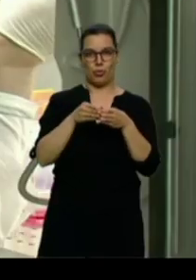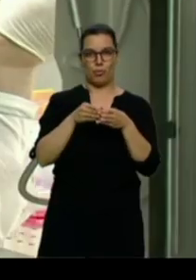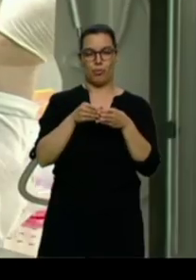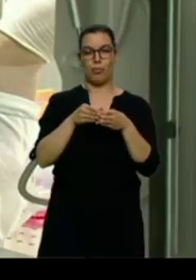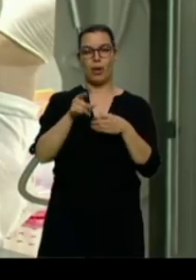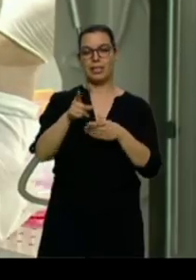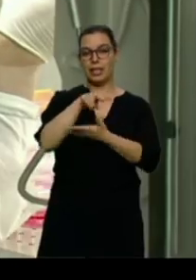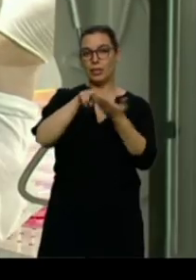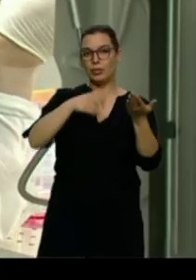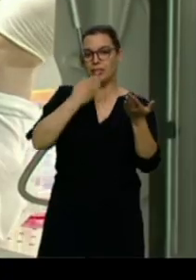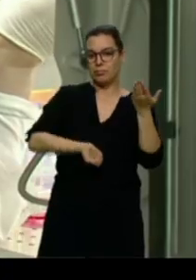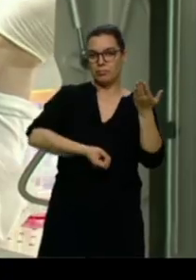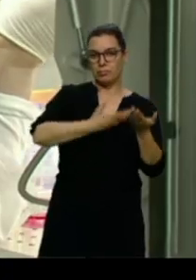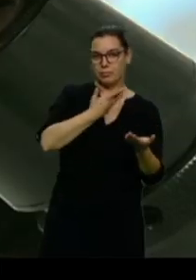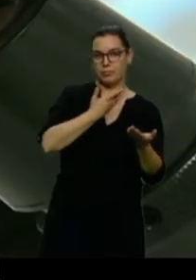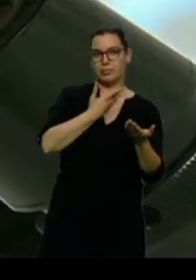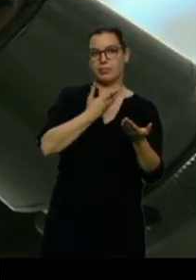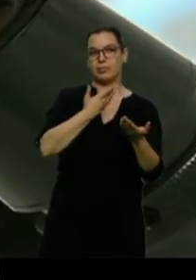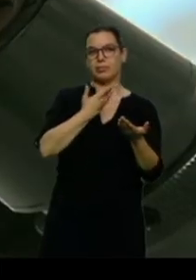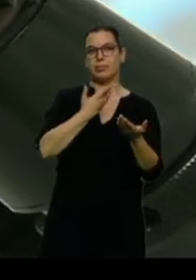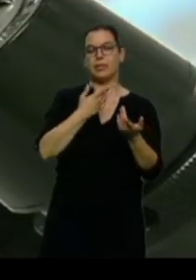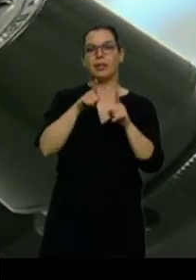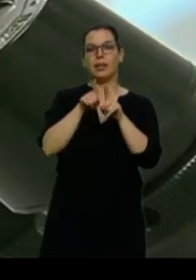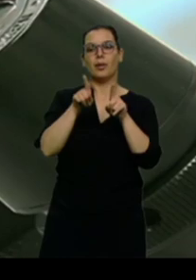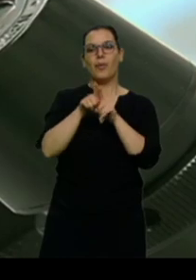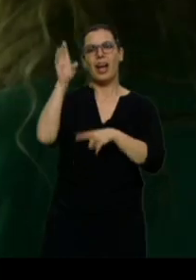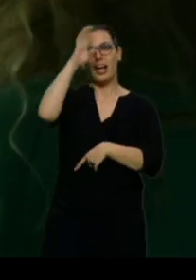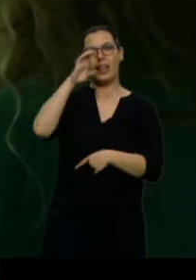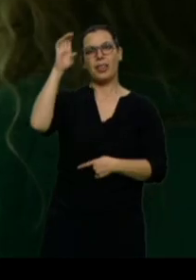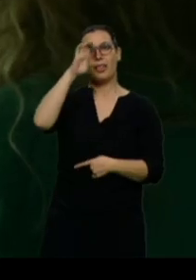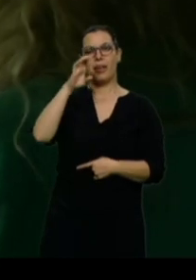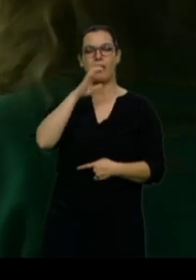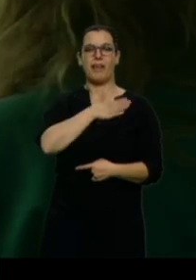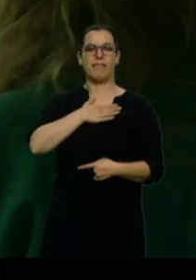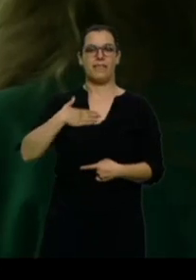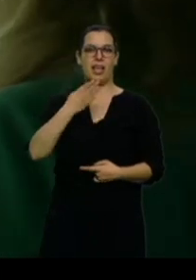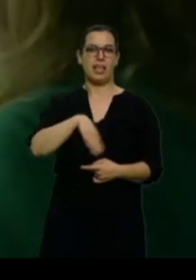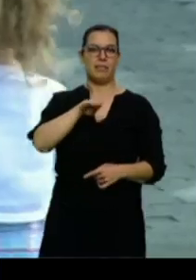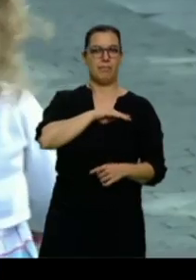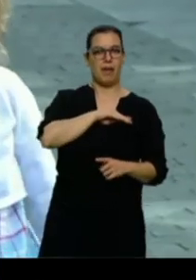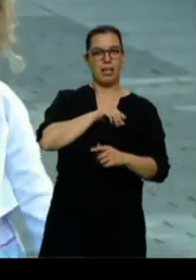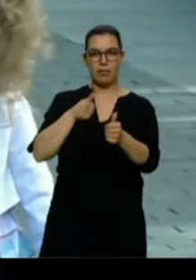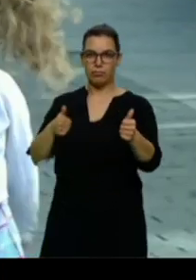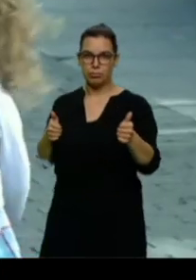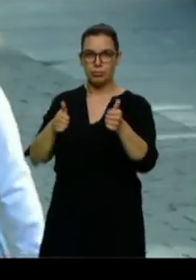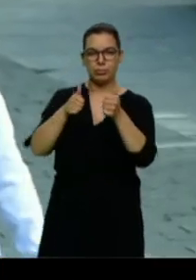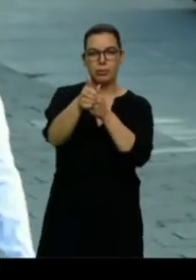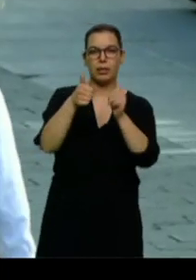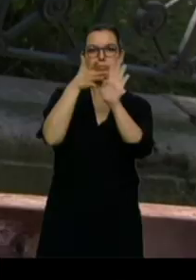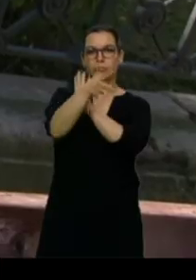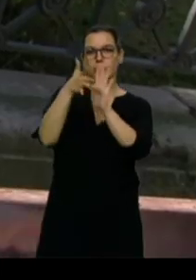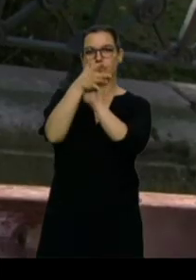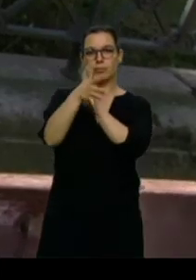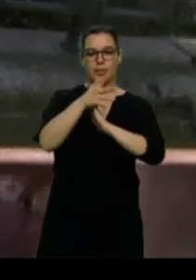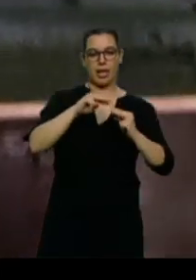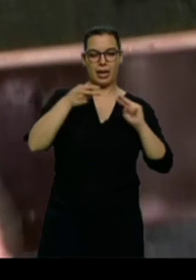en contra de la especialización de la ciencia, que busca poner a España al día en los principales argumentos sobre la incidencia de la genética en la